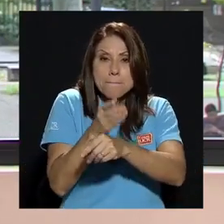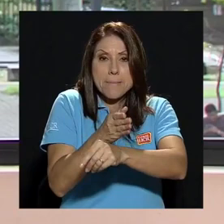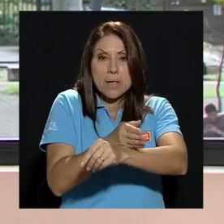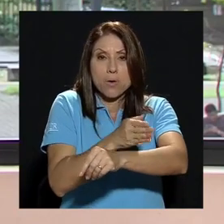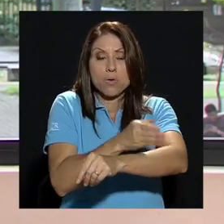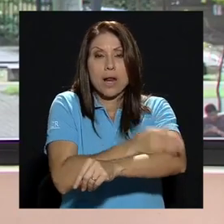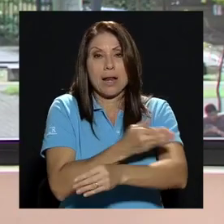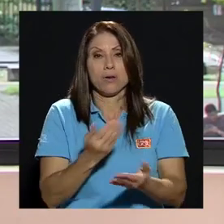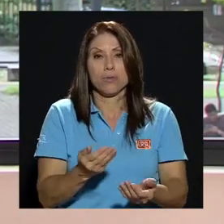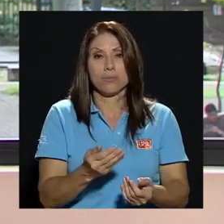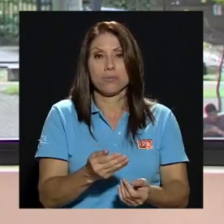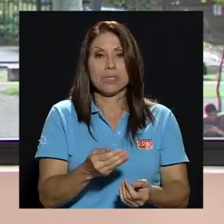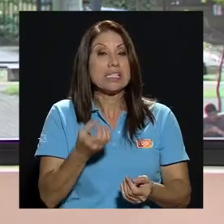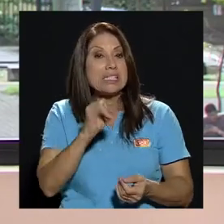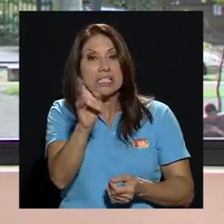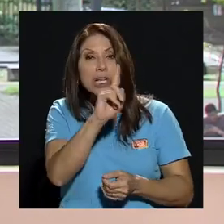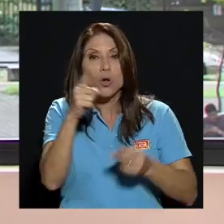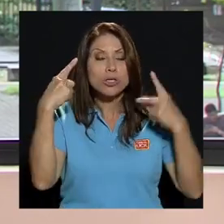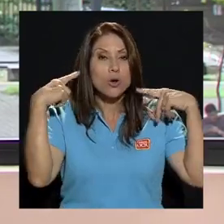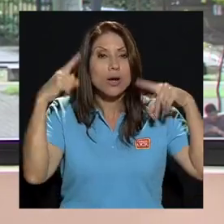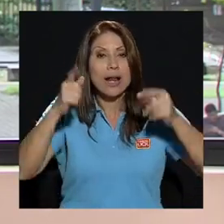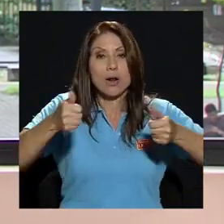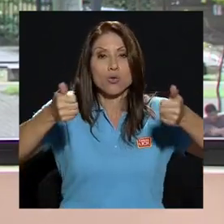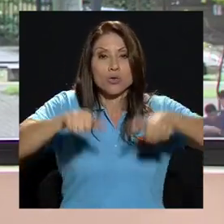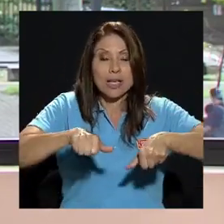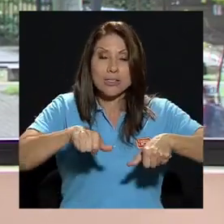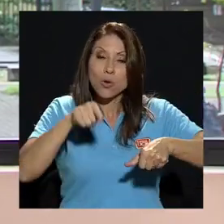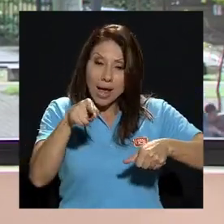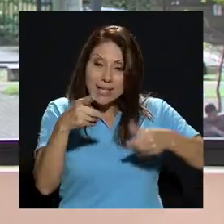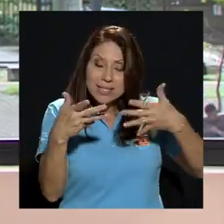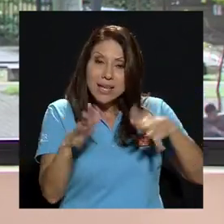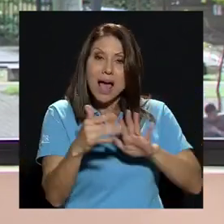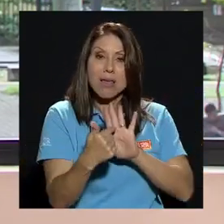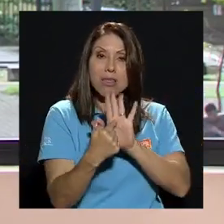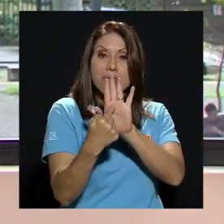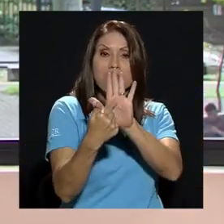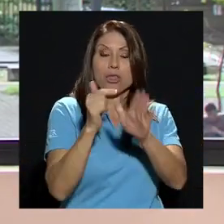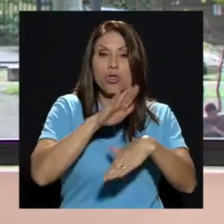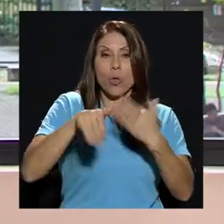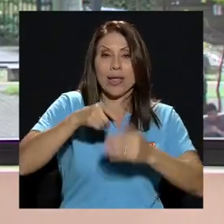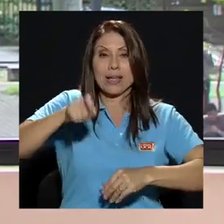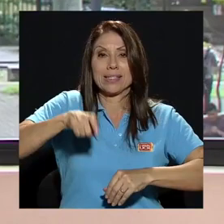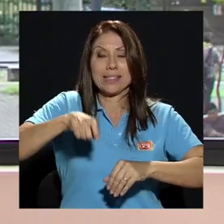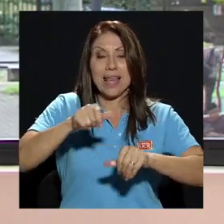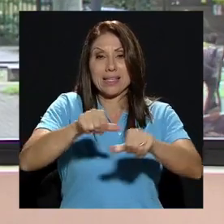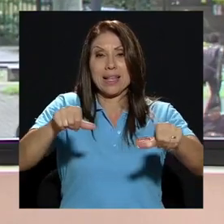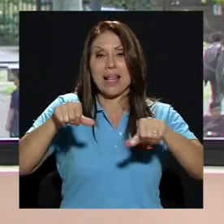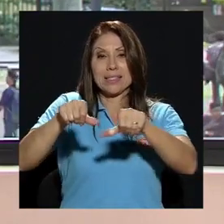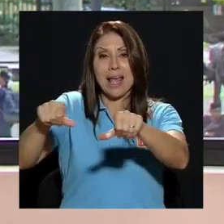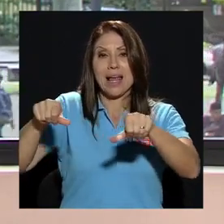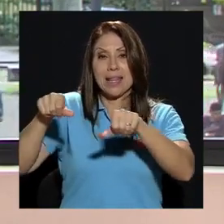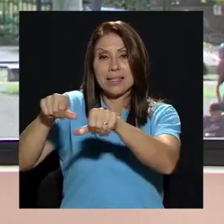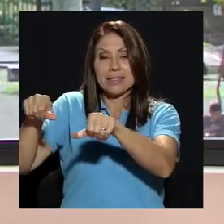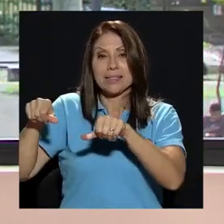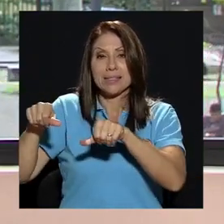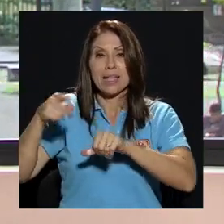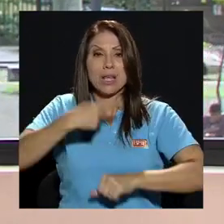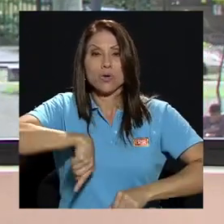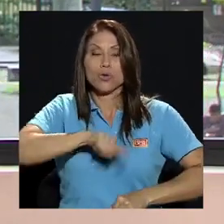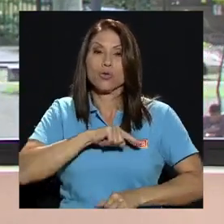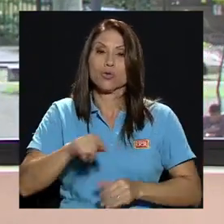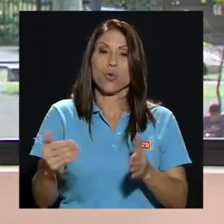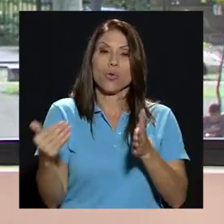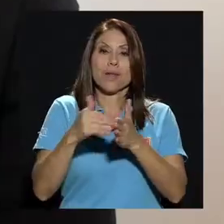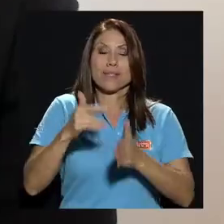especificidades que componen el área nuestra y para que entonces podamos nuevamente volver a sentirnos respaldados por